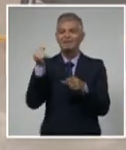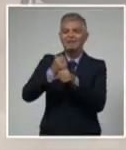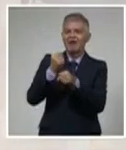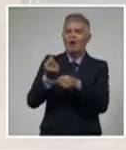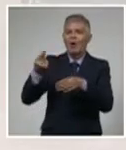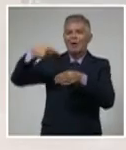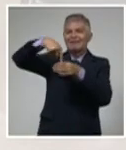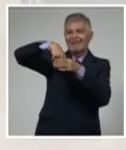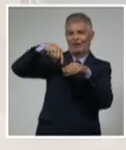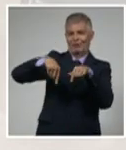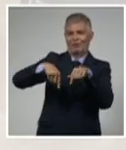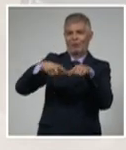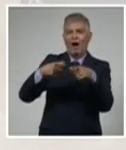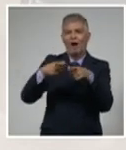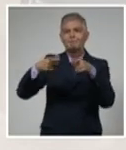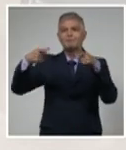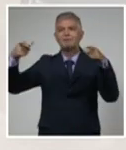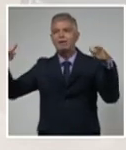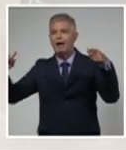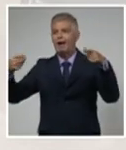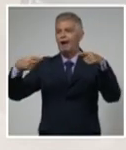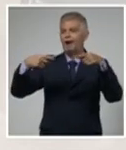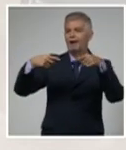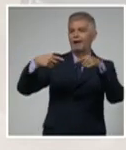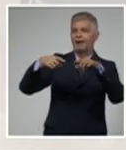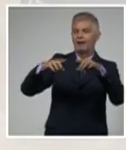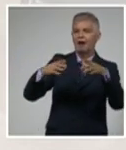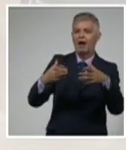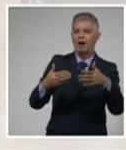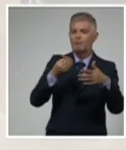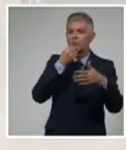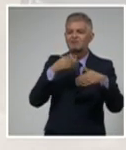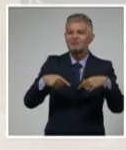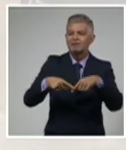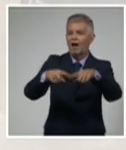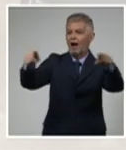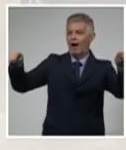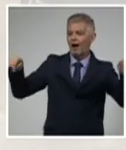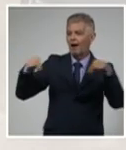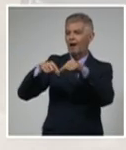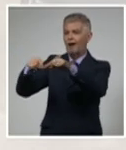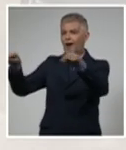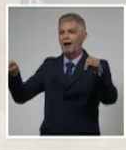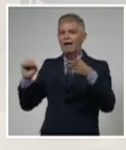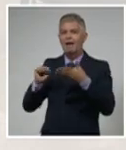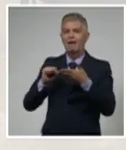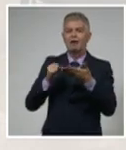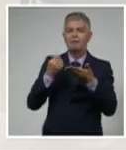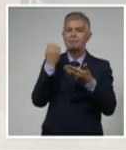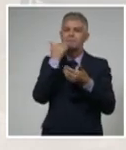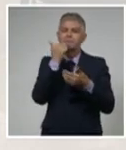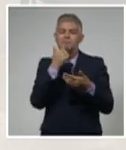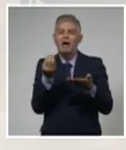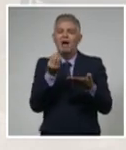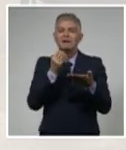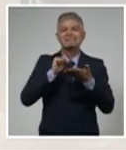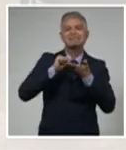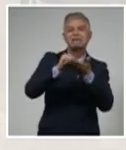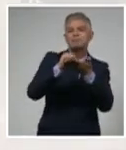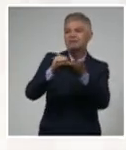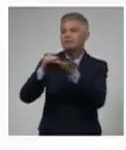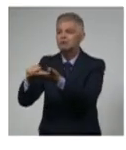ampliar las capacidades de servicios de servicios